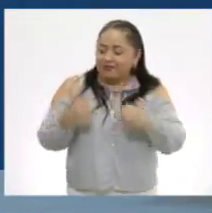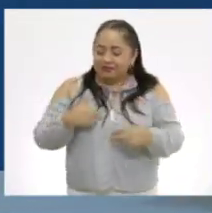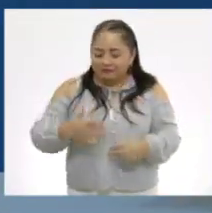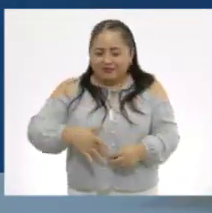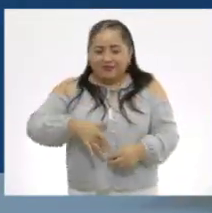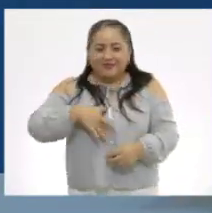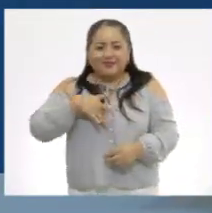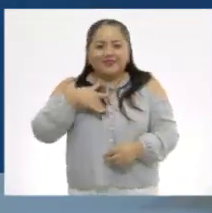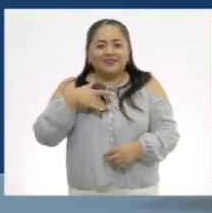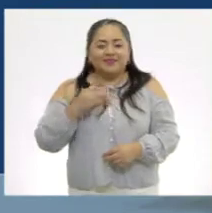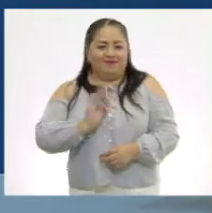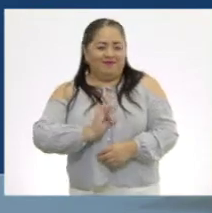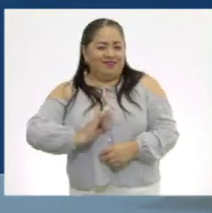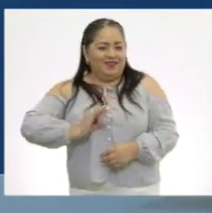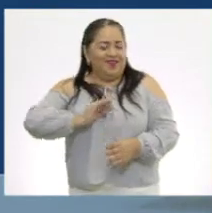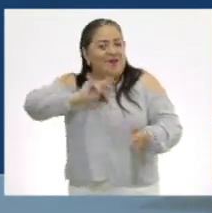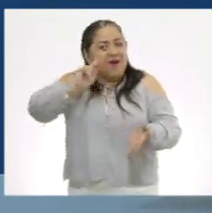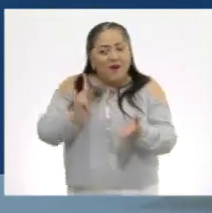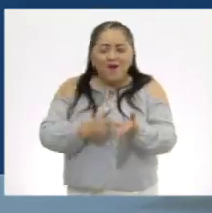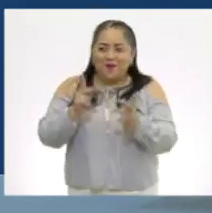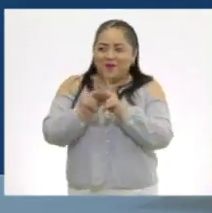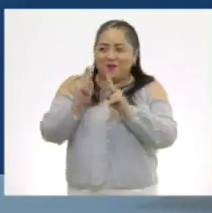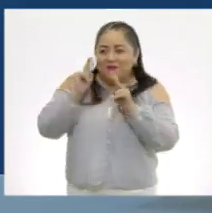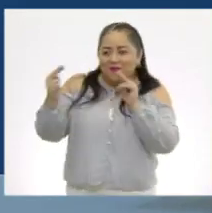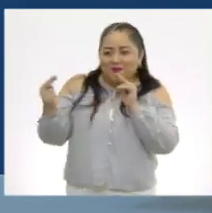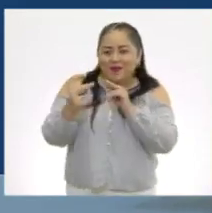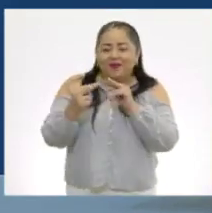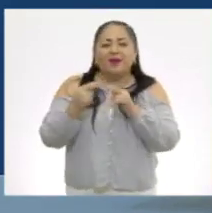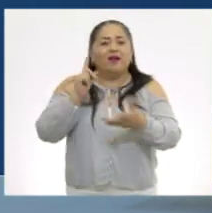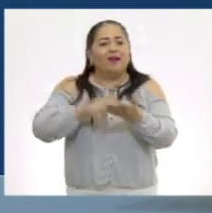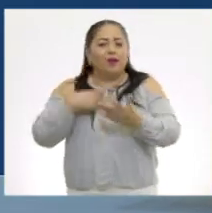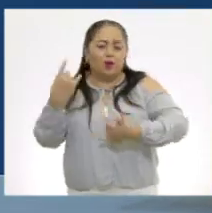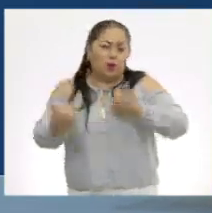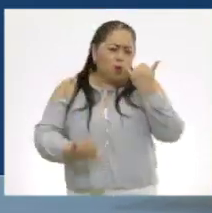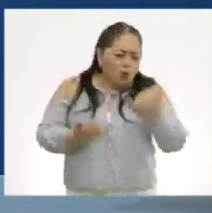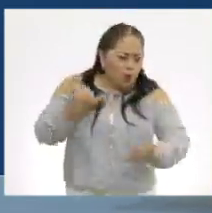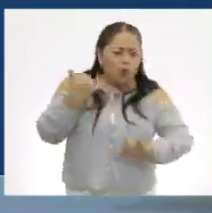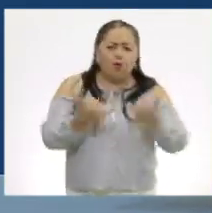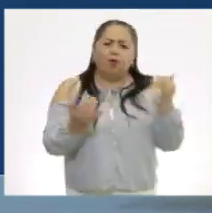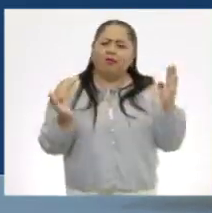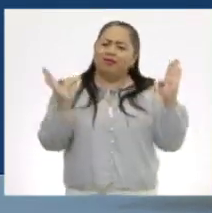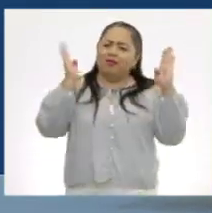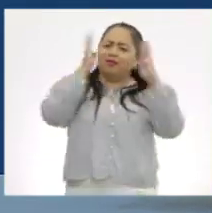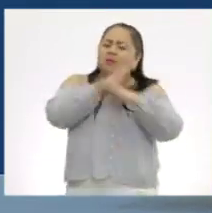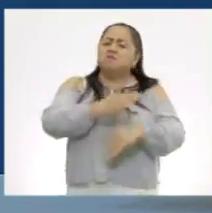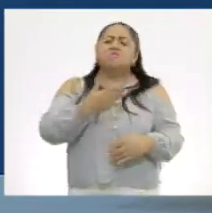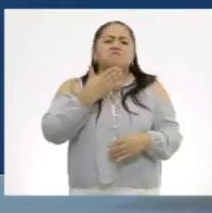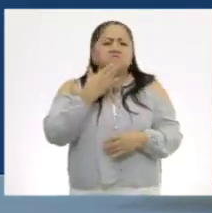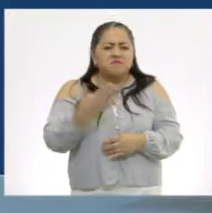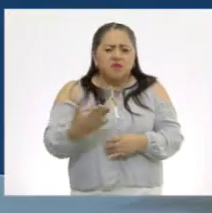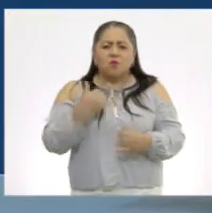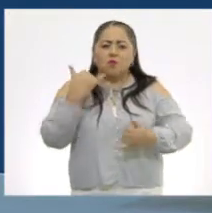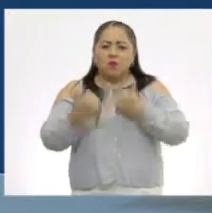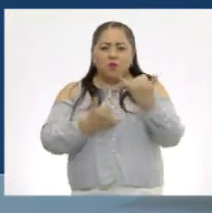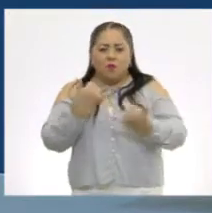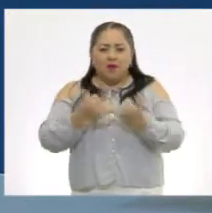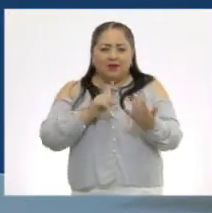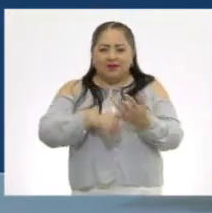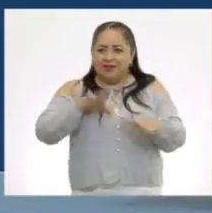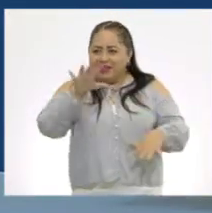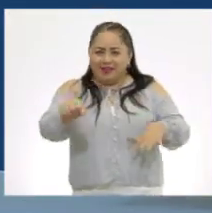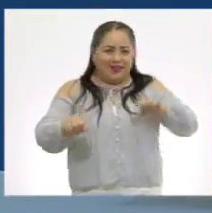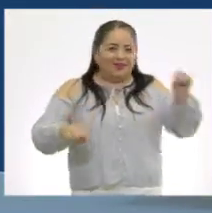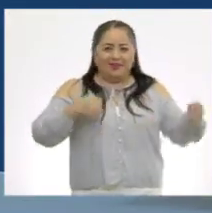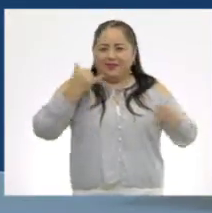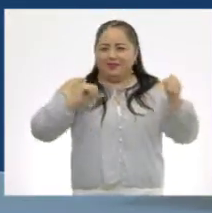sentí muy feliz de volver a verla. Estuvimos jugando y la pasamos increíble. Jugamos a las atrapadas